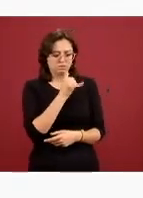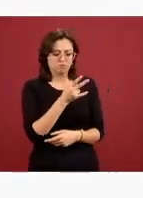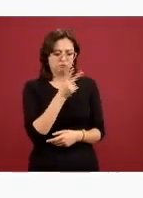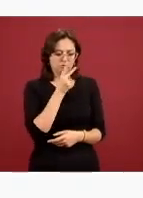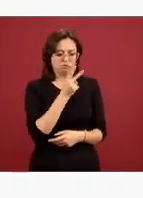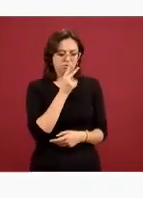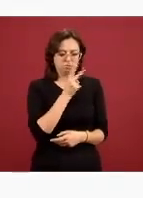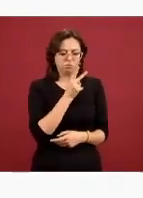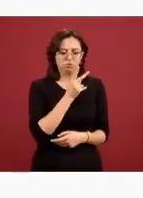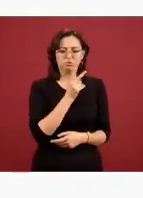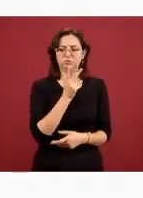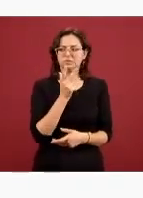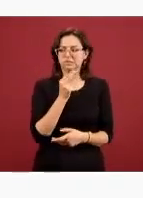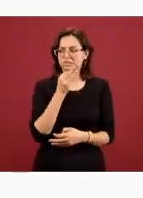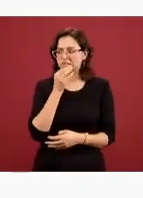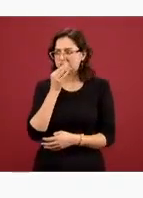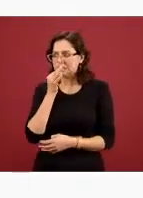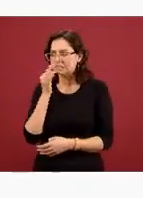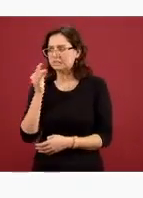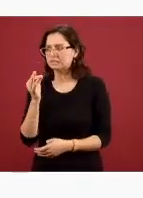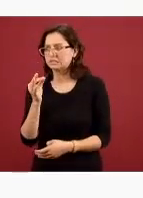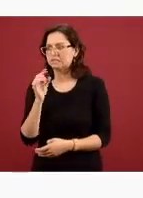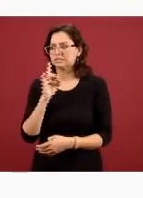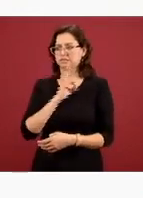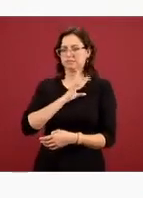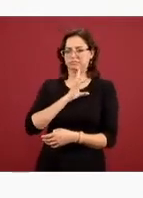más todo esto es importante